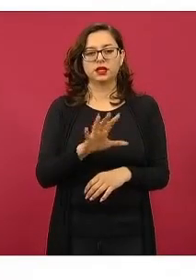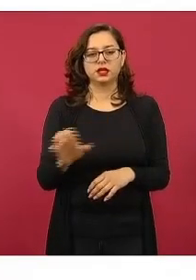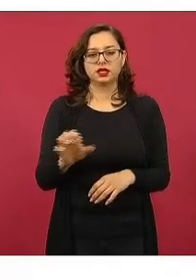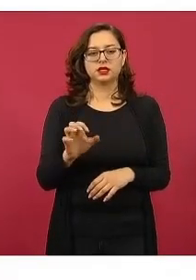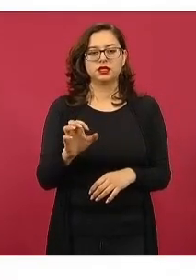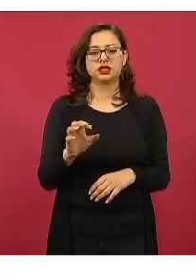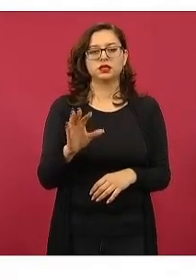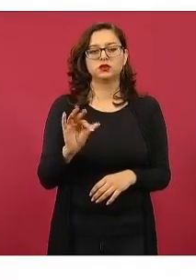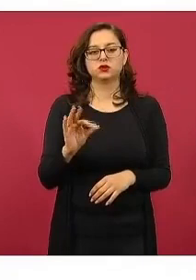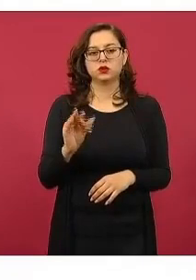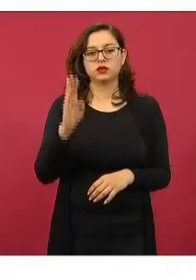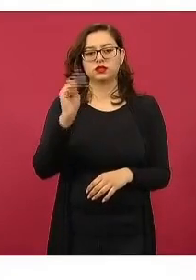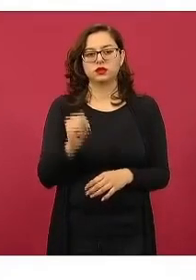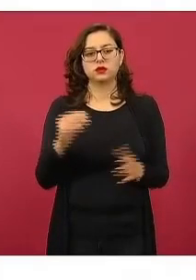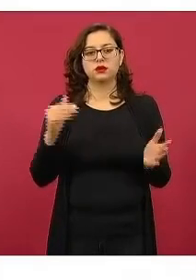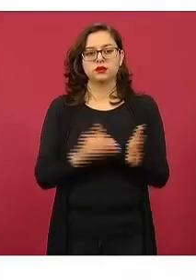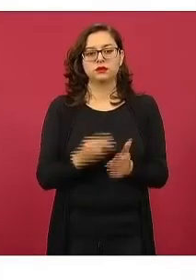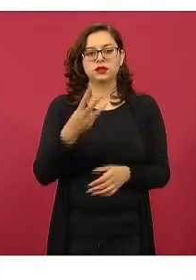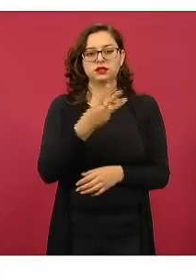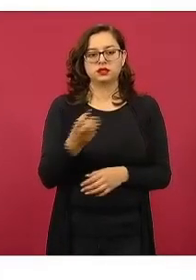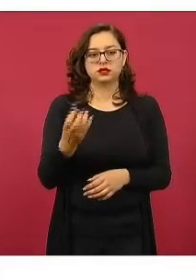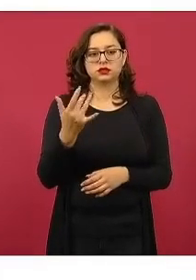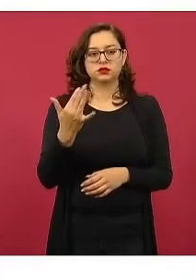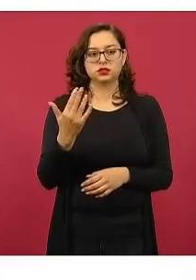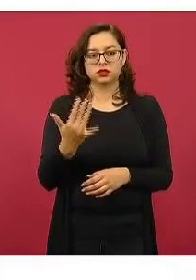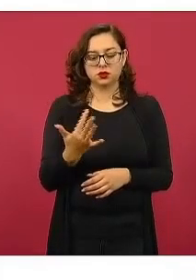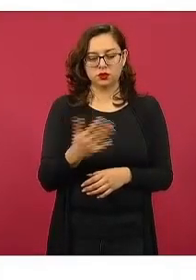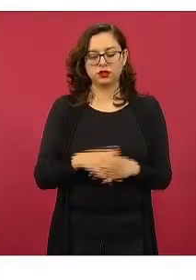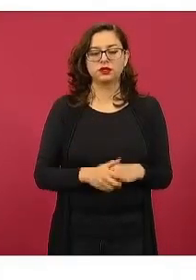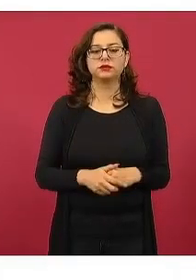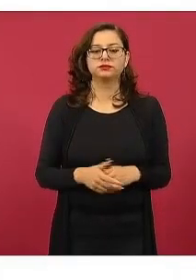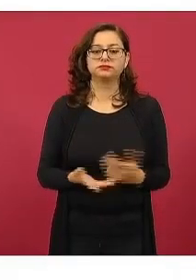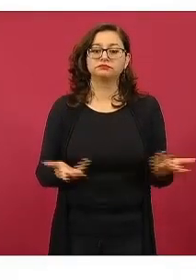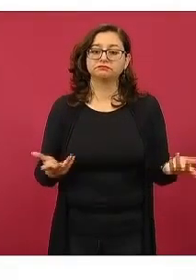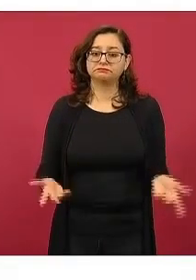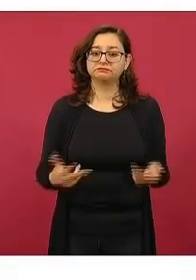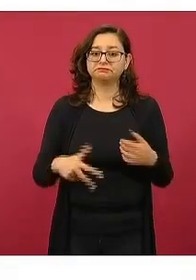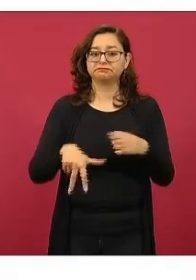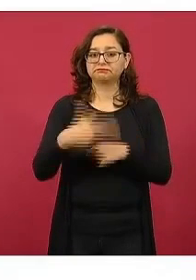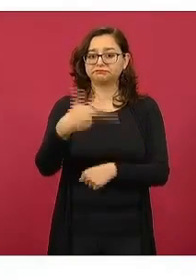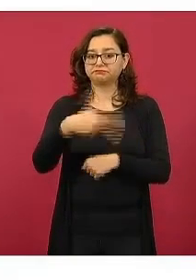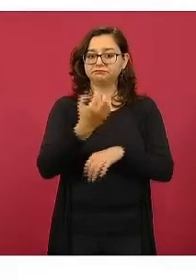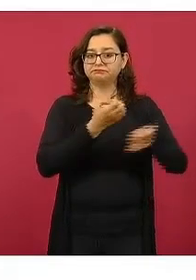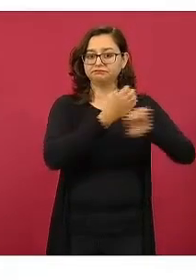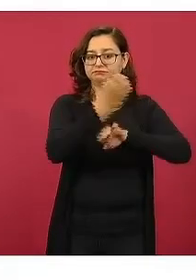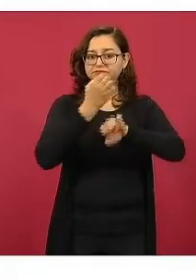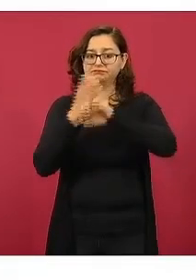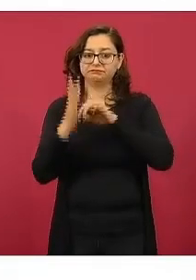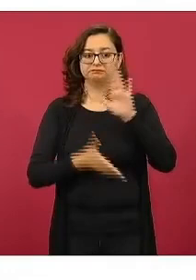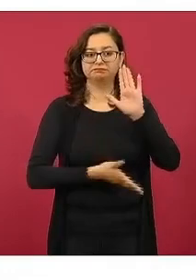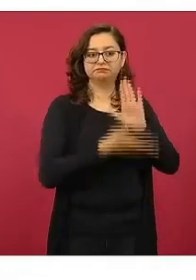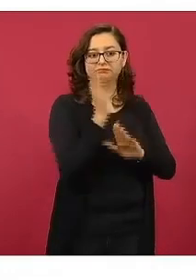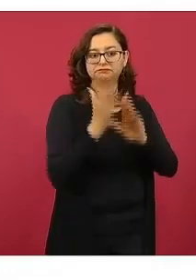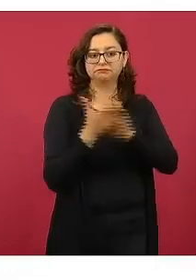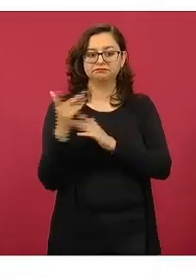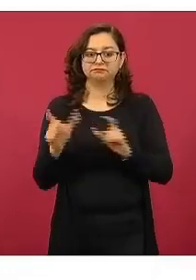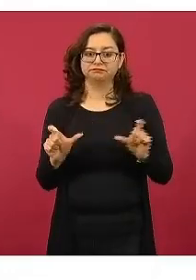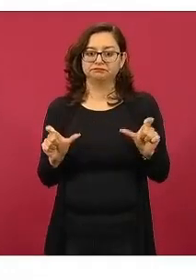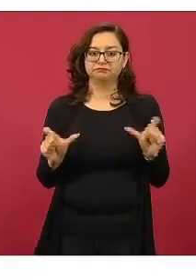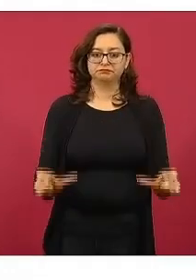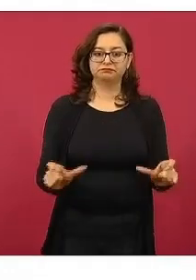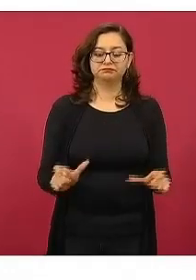Se cubrieron 13 entidades federativas, se materializaron 19 escoltas en los 19